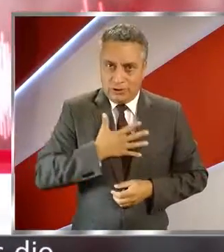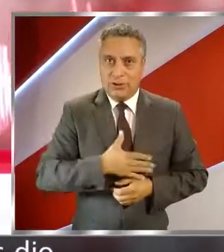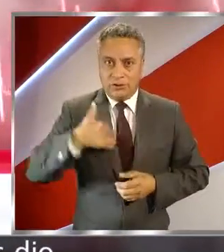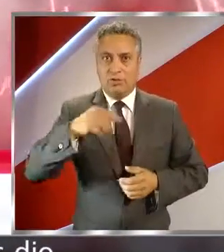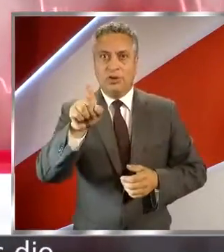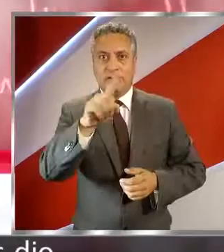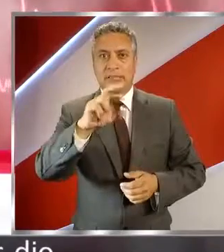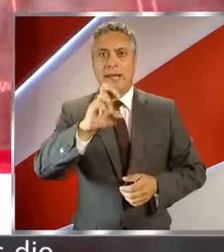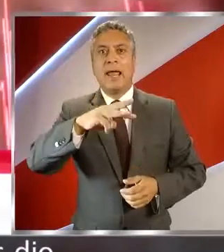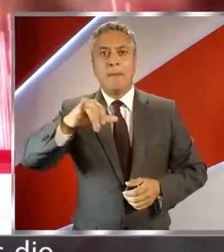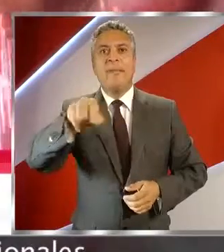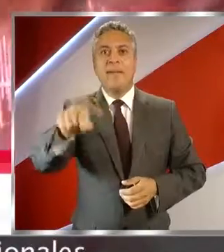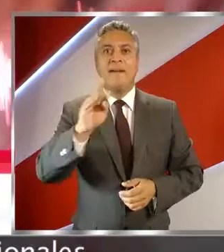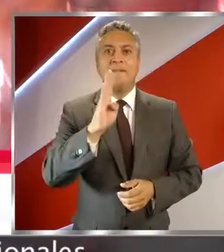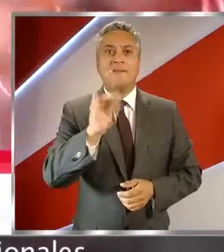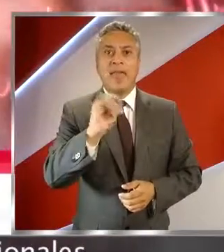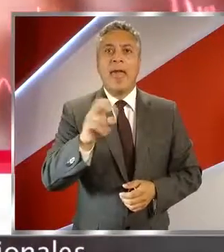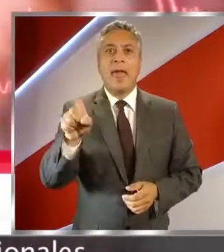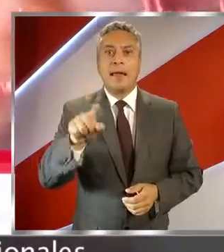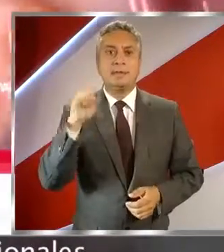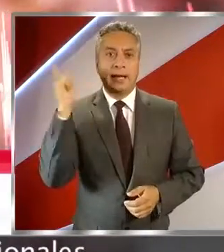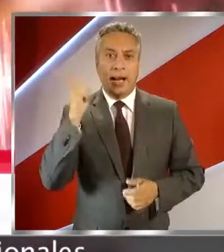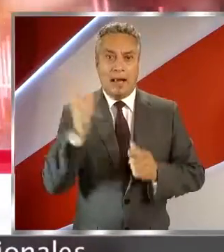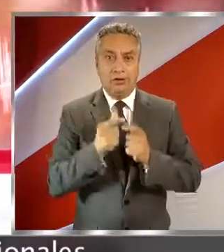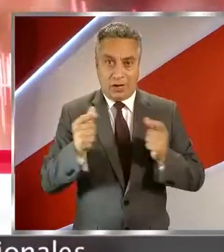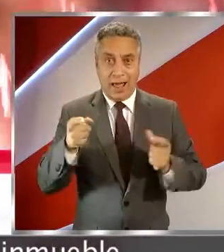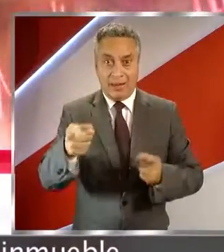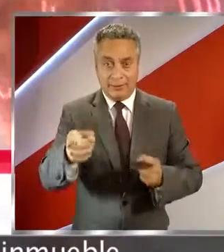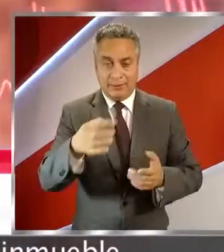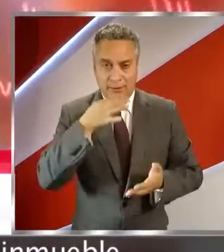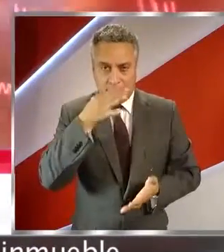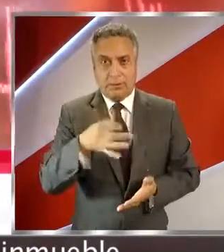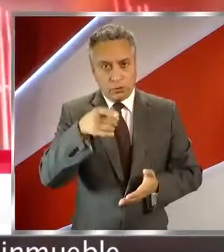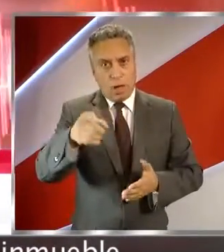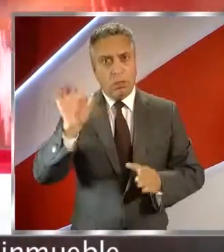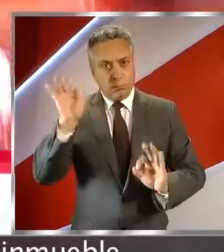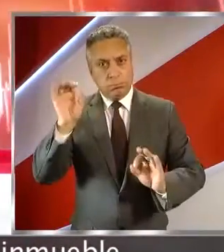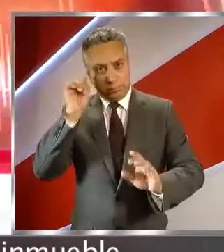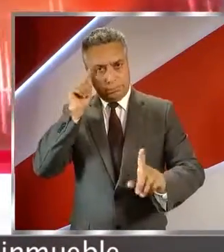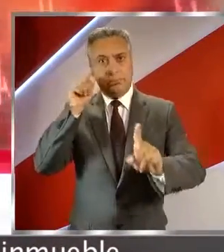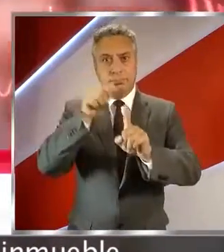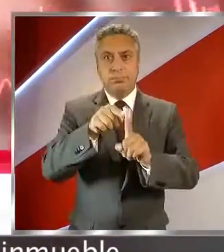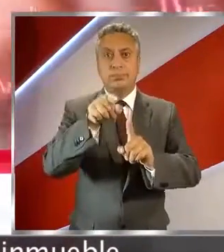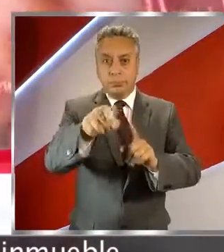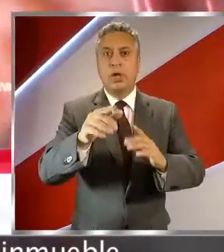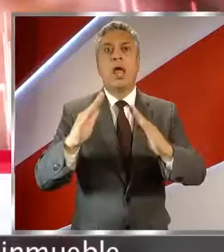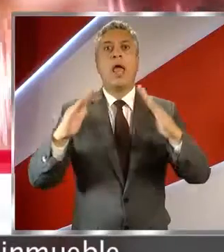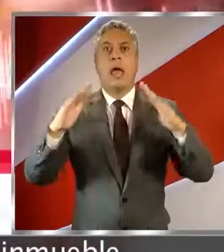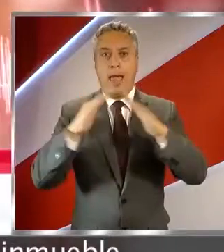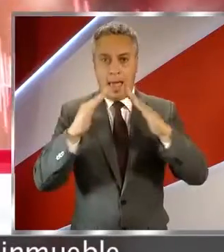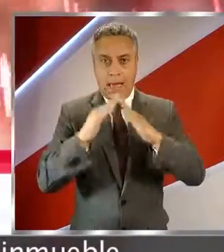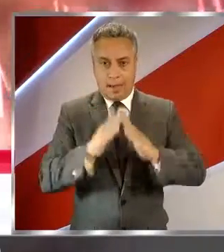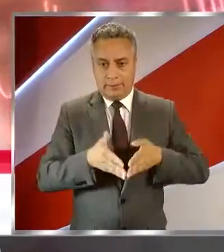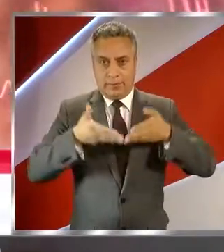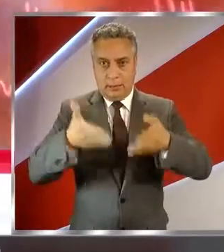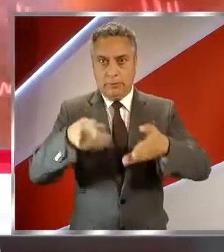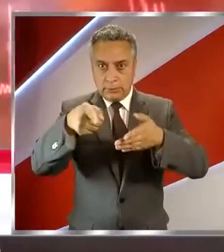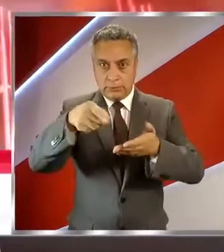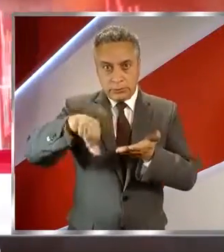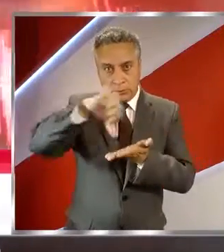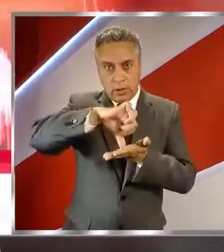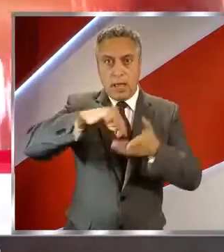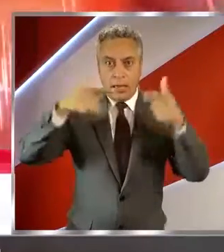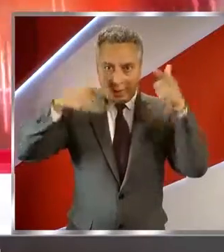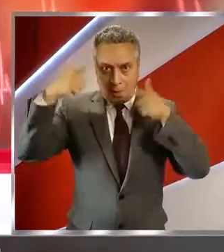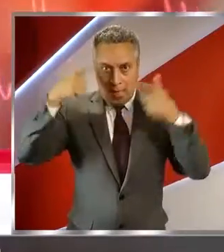noticias que nos dio el Seremia de Bienes Nacionales, en el cual va a destinar un inmueble, una casa